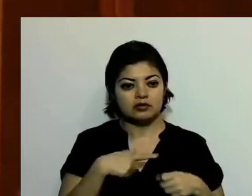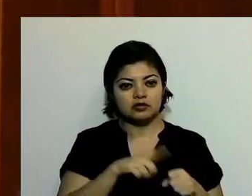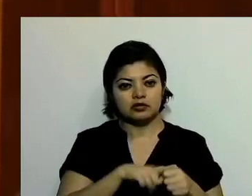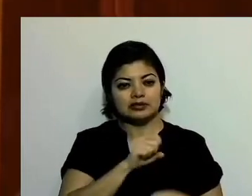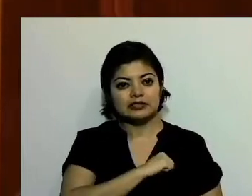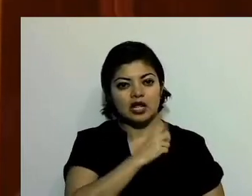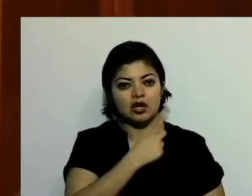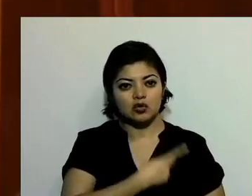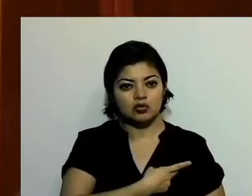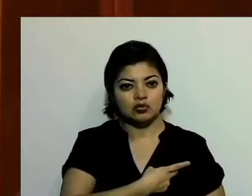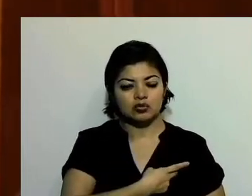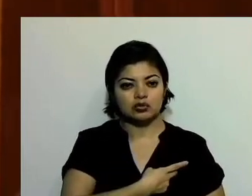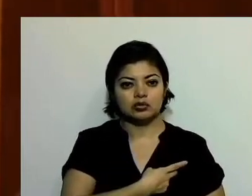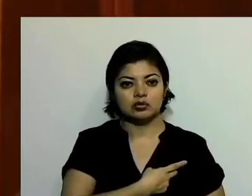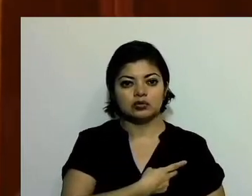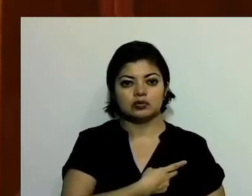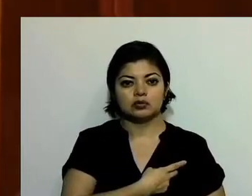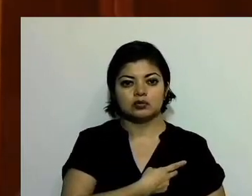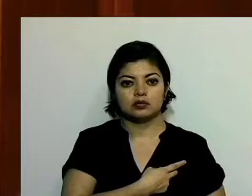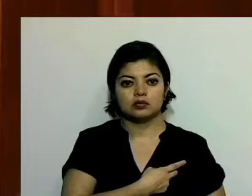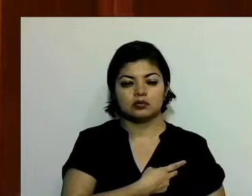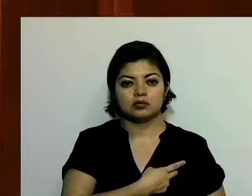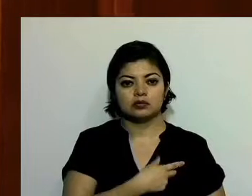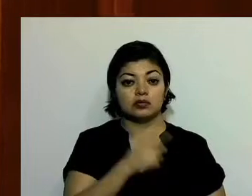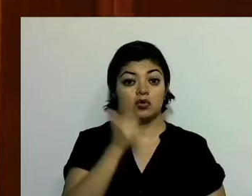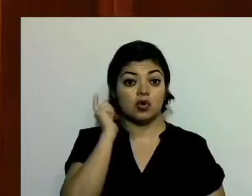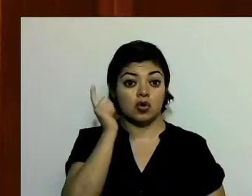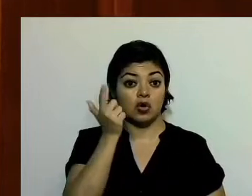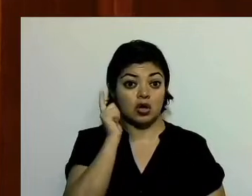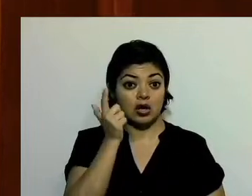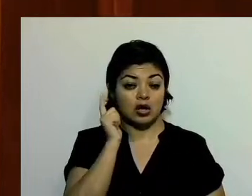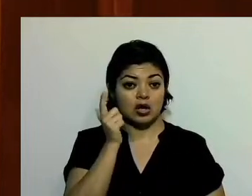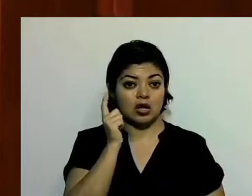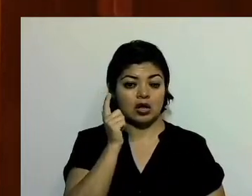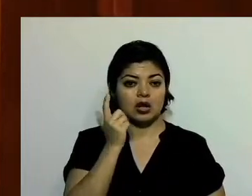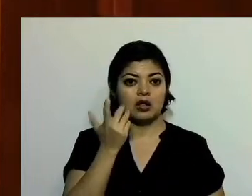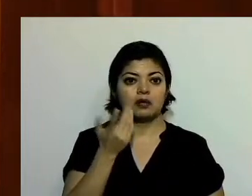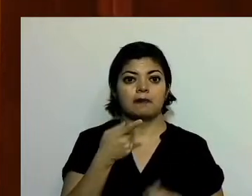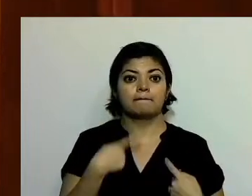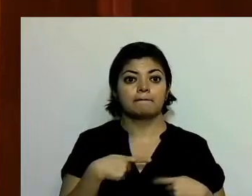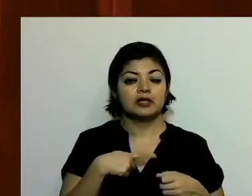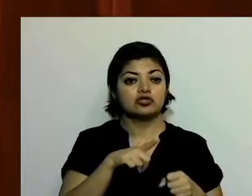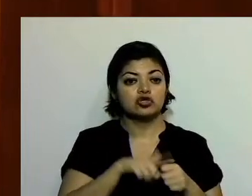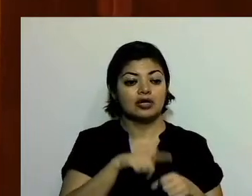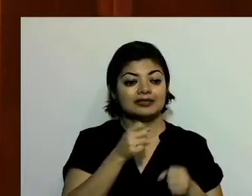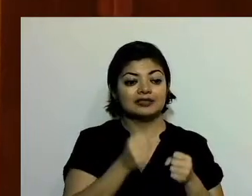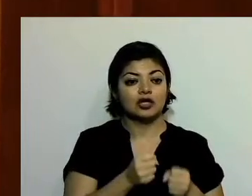y, espero que no, el personal de seguridad.